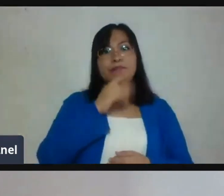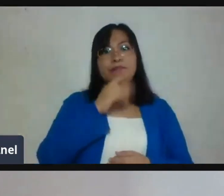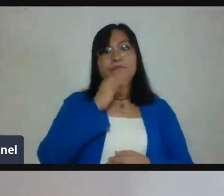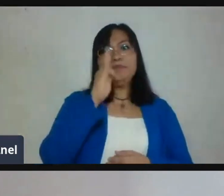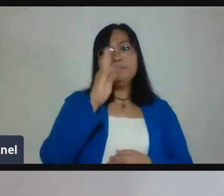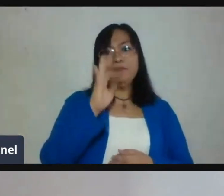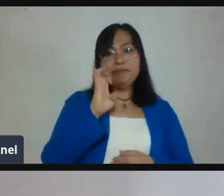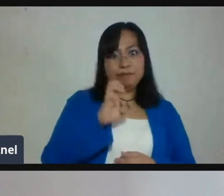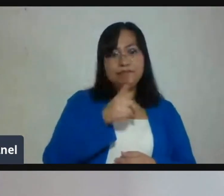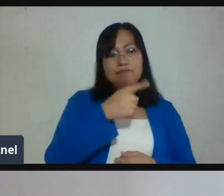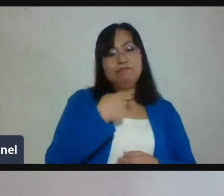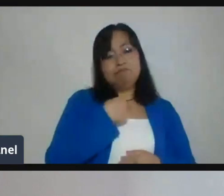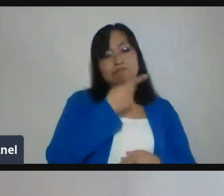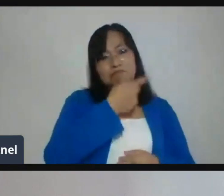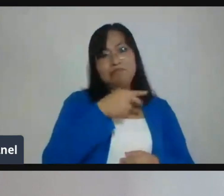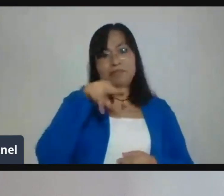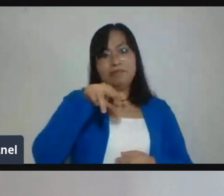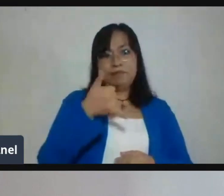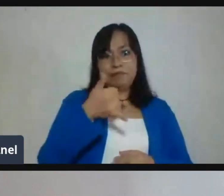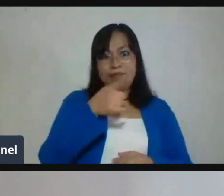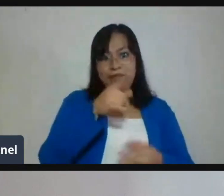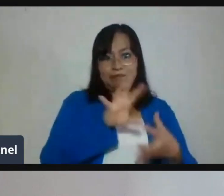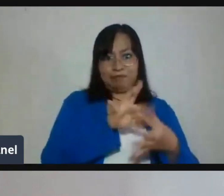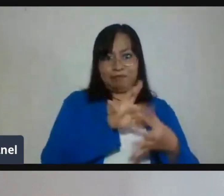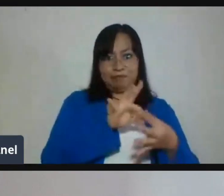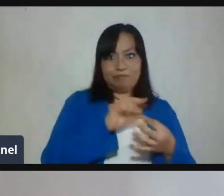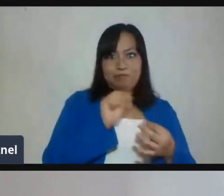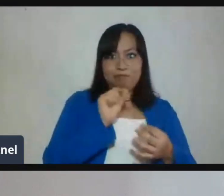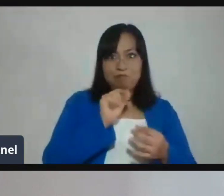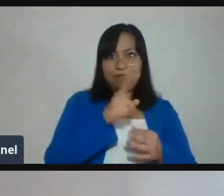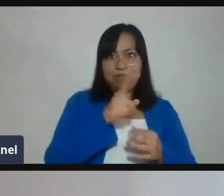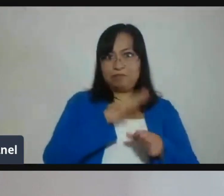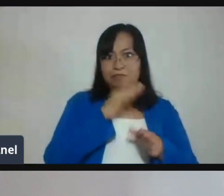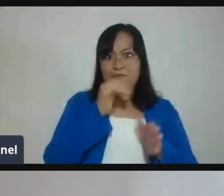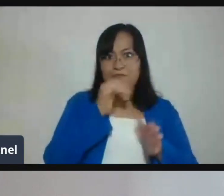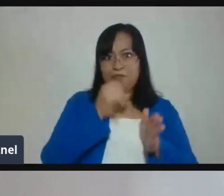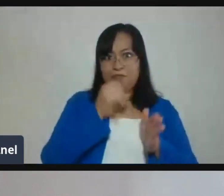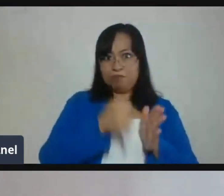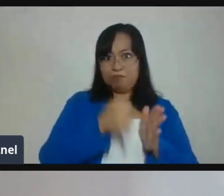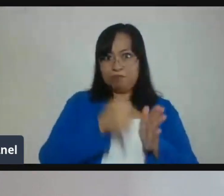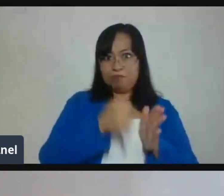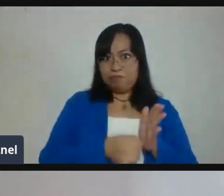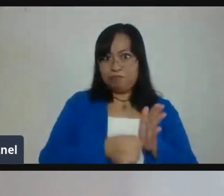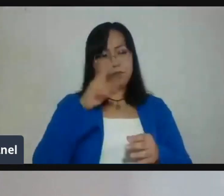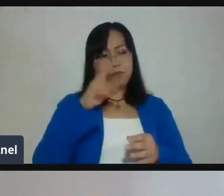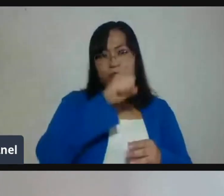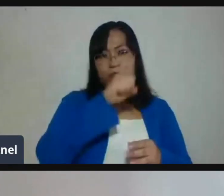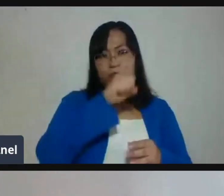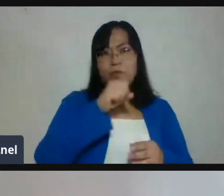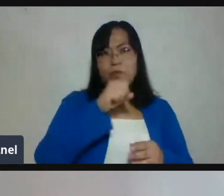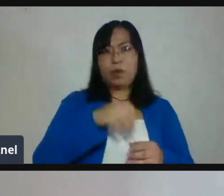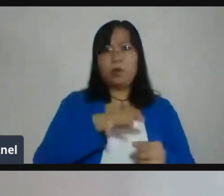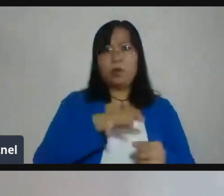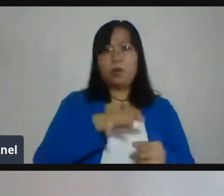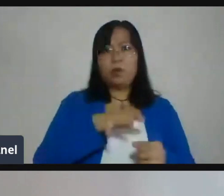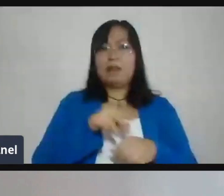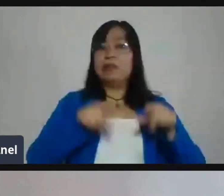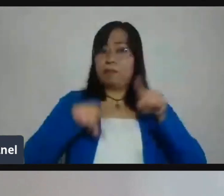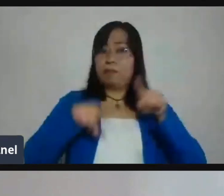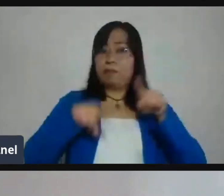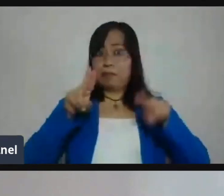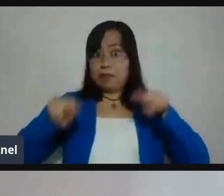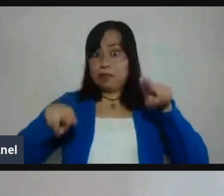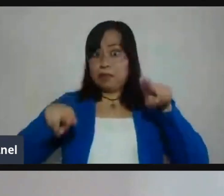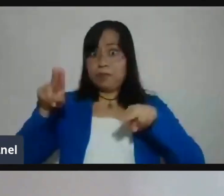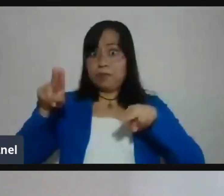guía. Si se fijan, independientemente del nivel, nosotros también exponemos, expusimos la parte de